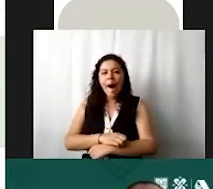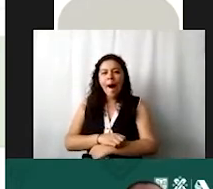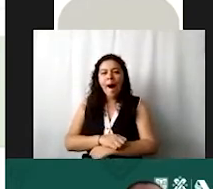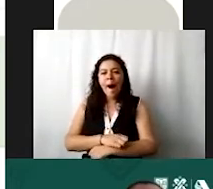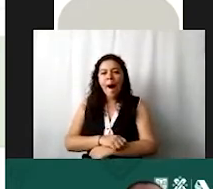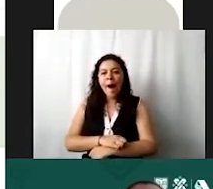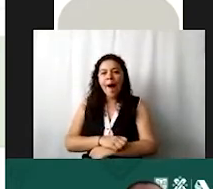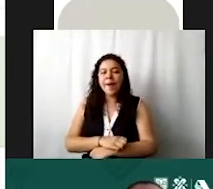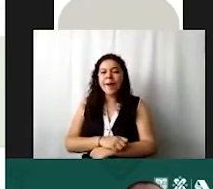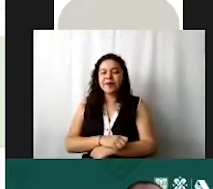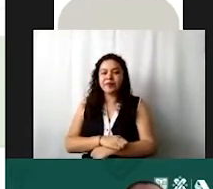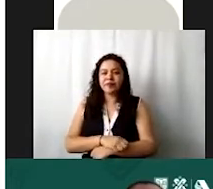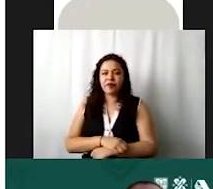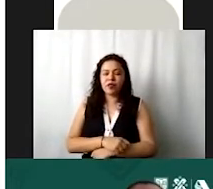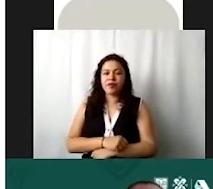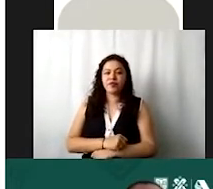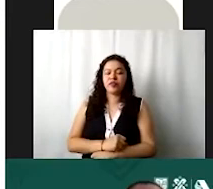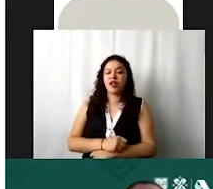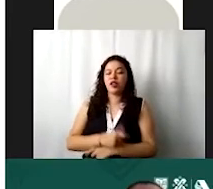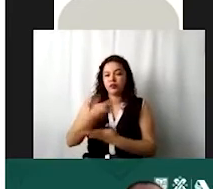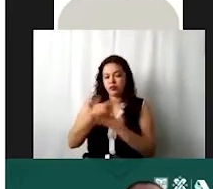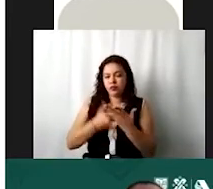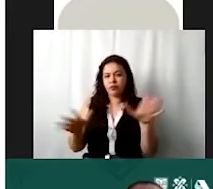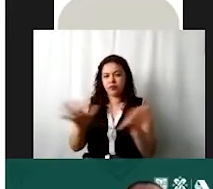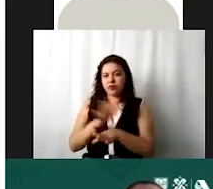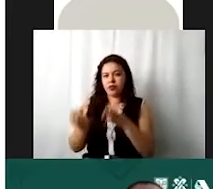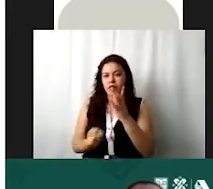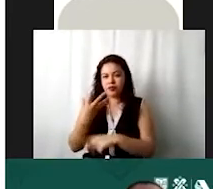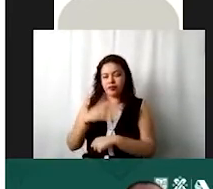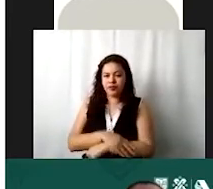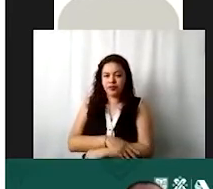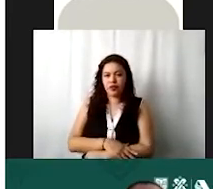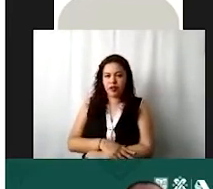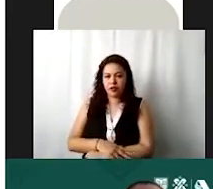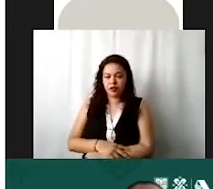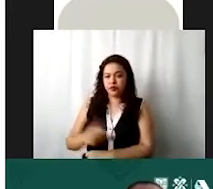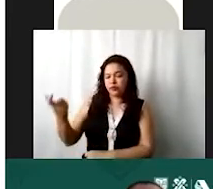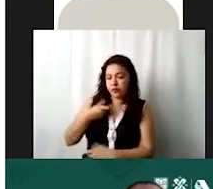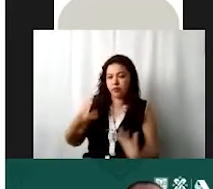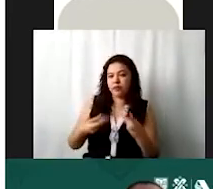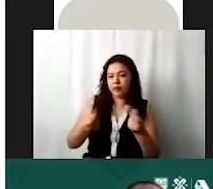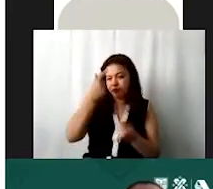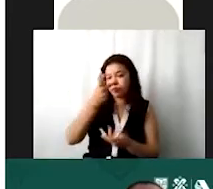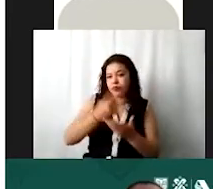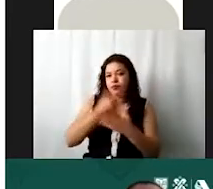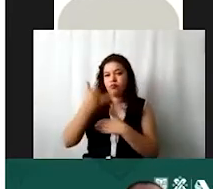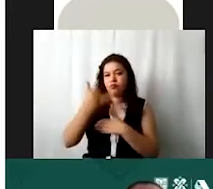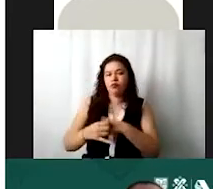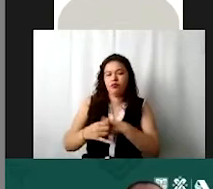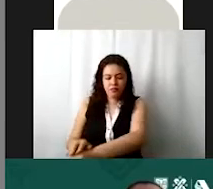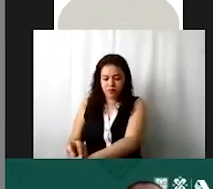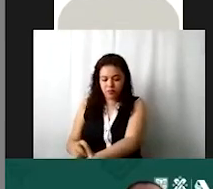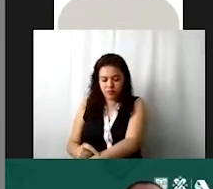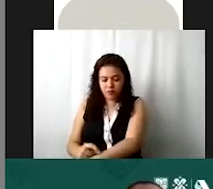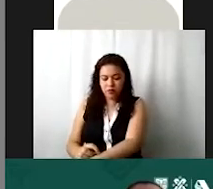y le das actualizar cuenta. listo ya metiste el ingreso y egreso relacionado con ese proyecto. Le